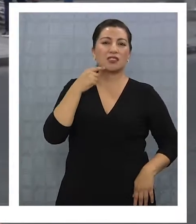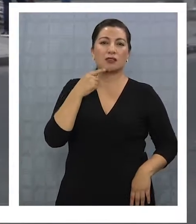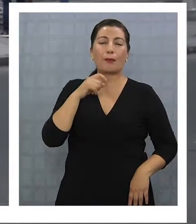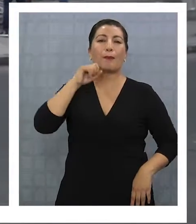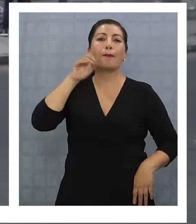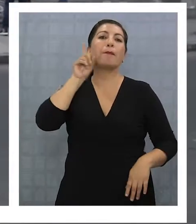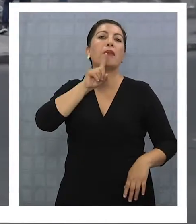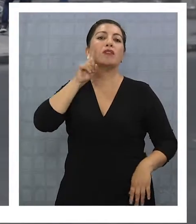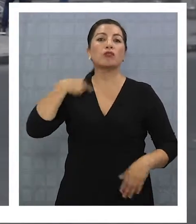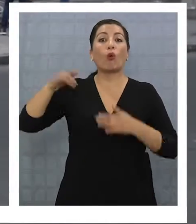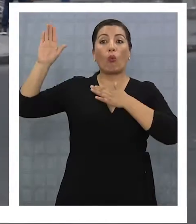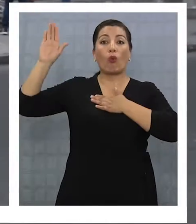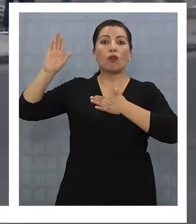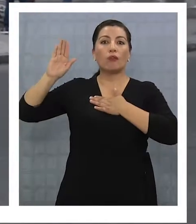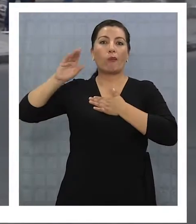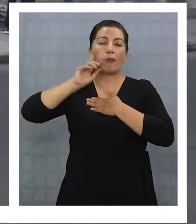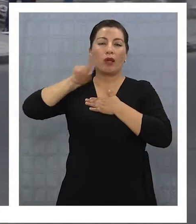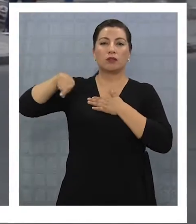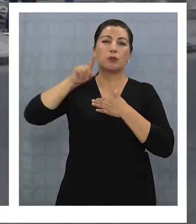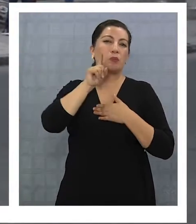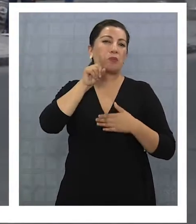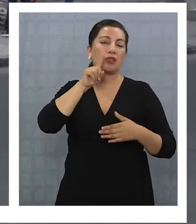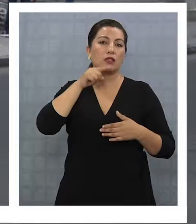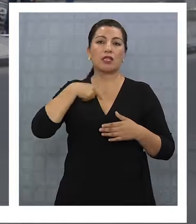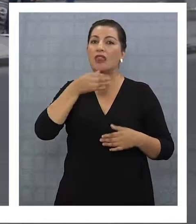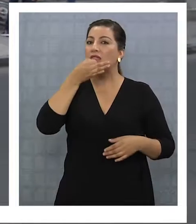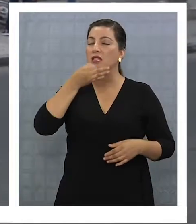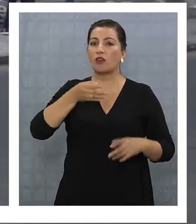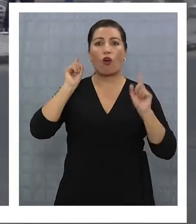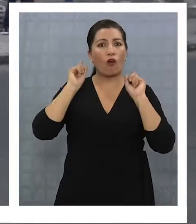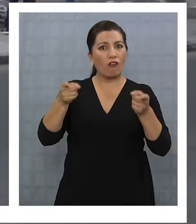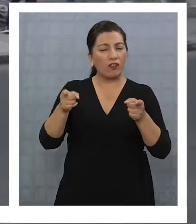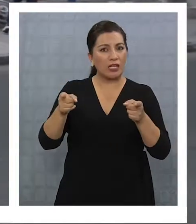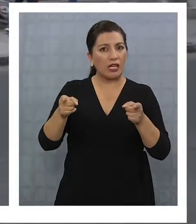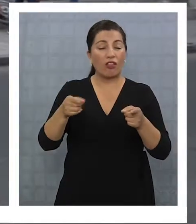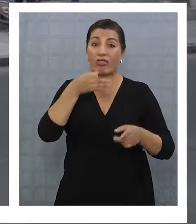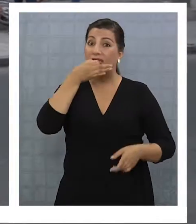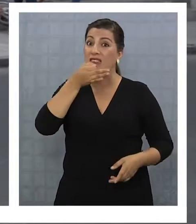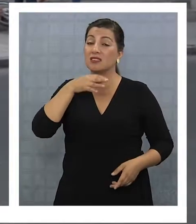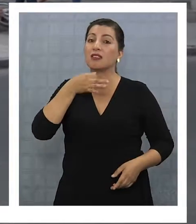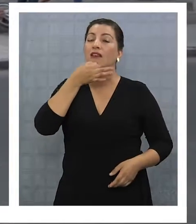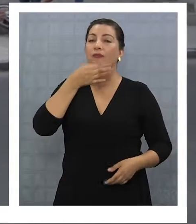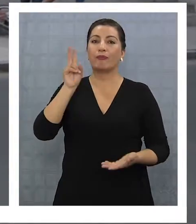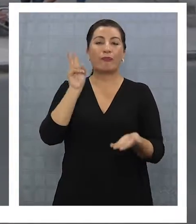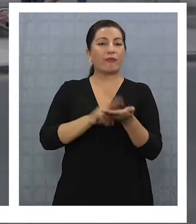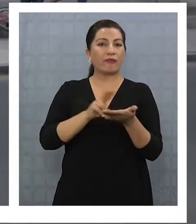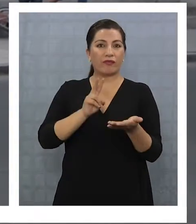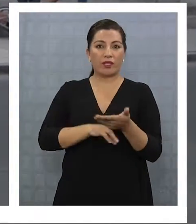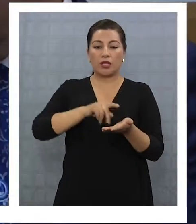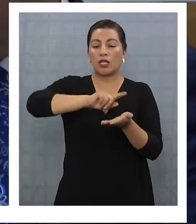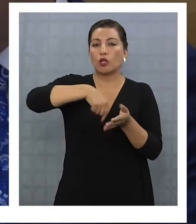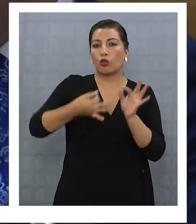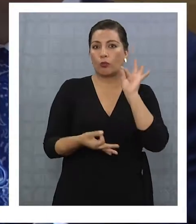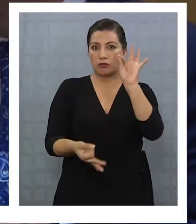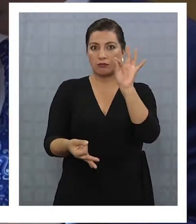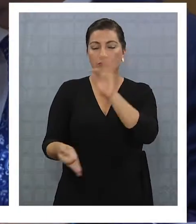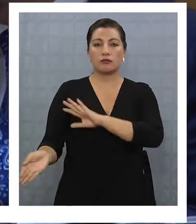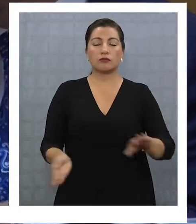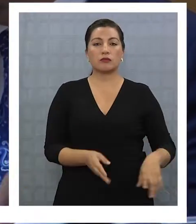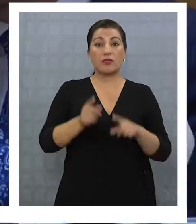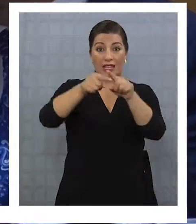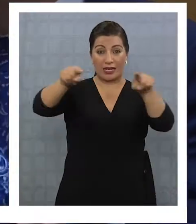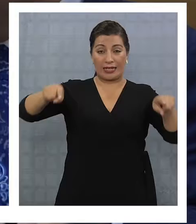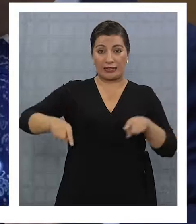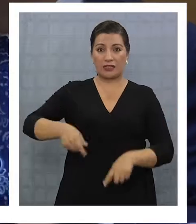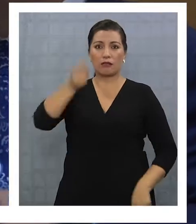mentir bajo juramento ante autoridad pública cuando tú estás obligado a suscribir un documento, en este caso la inscripción en el server. La sala